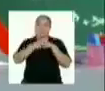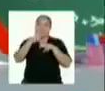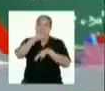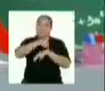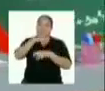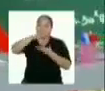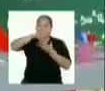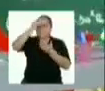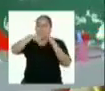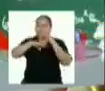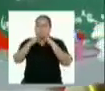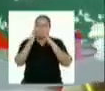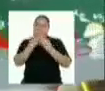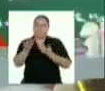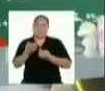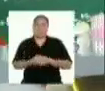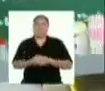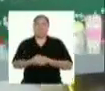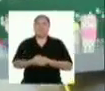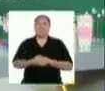un rato con Aprendo en Casa.